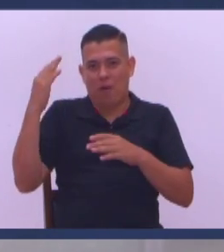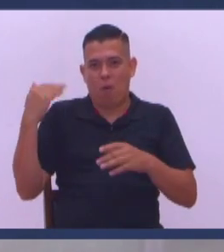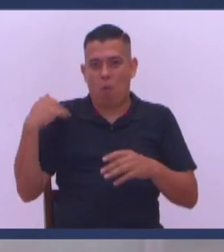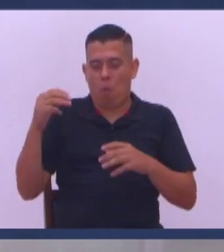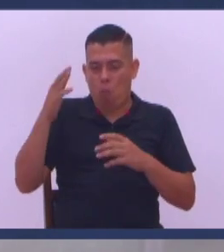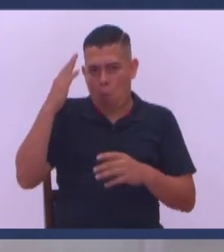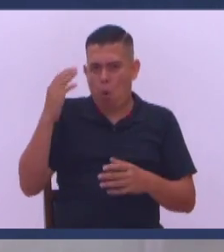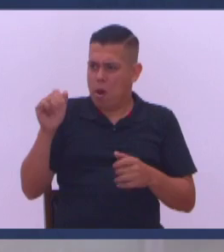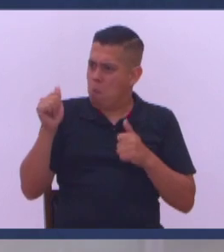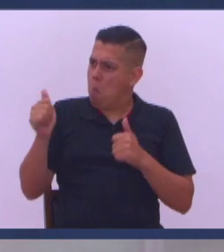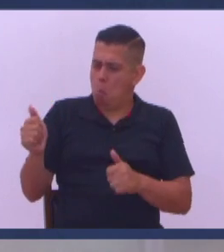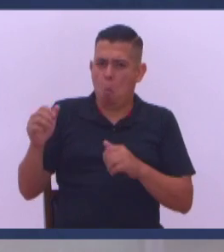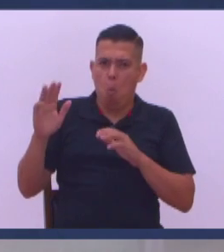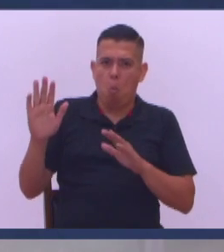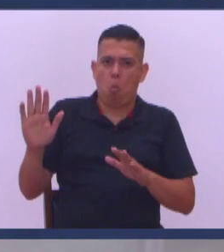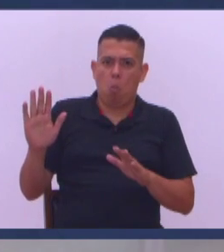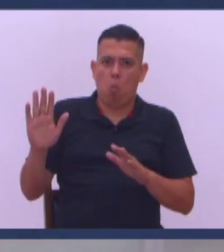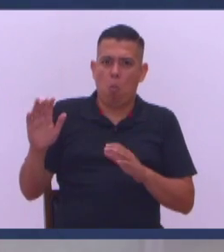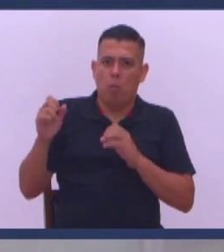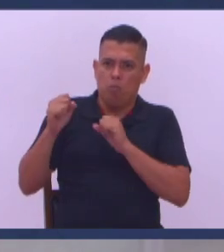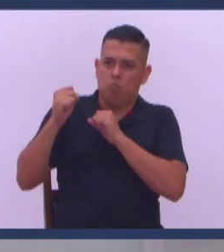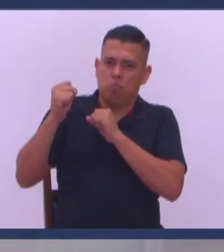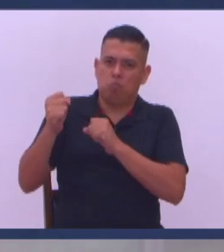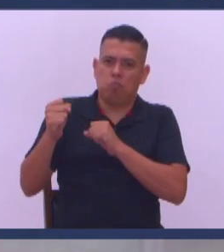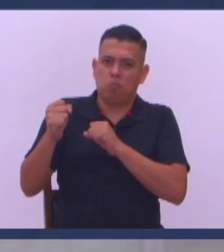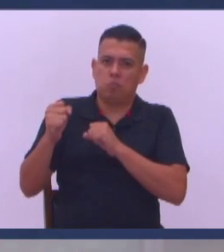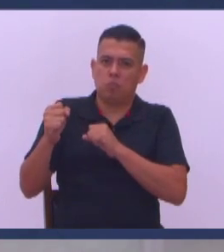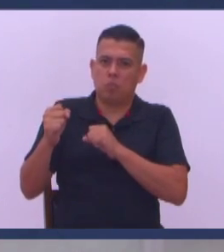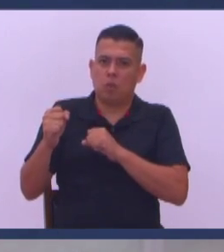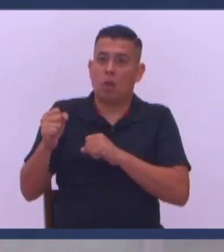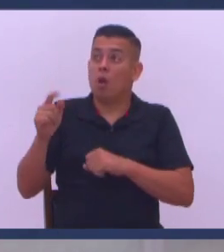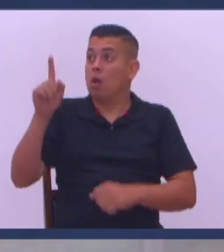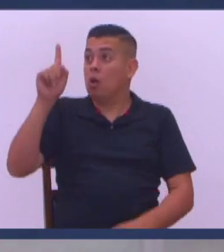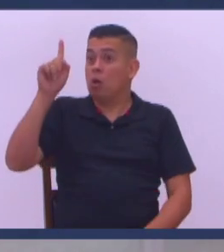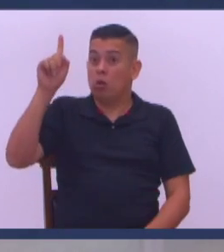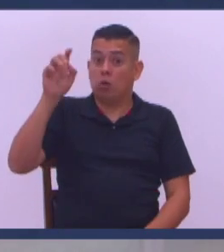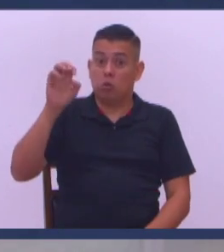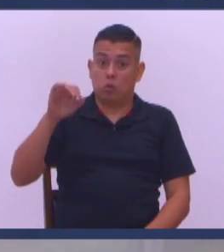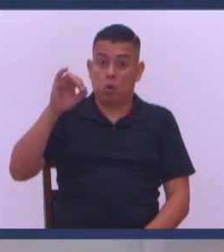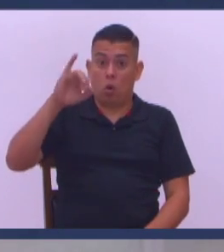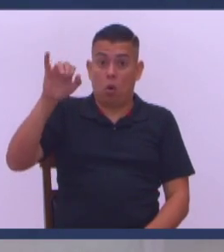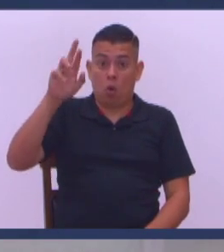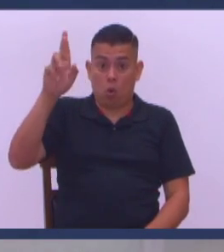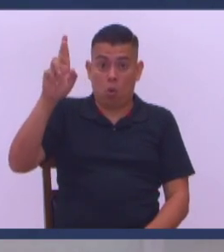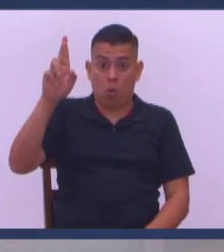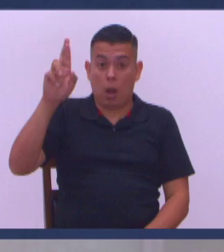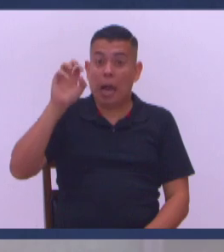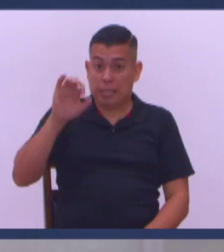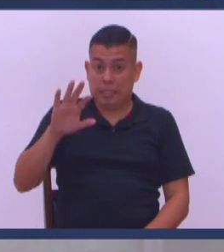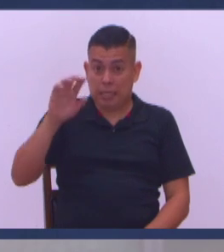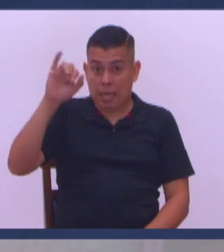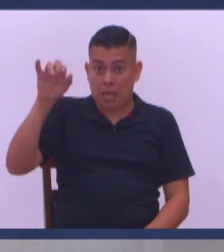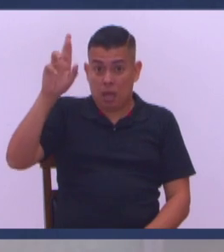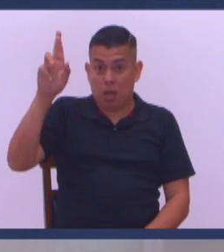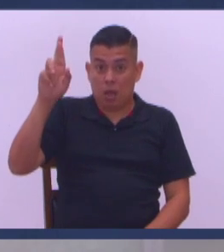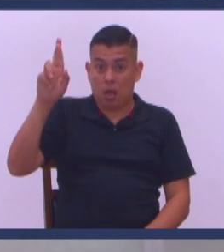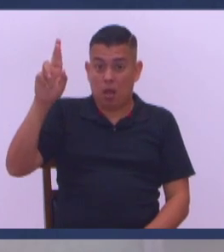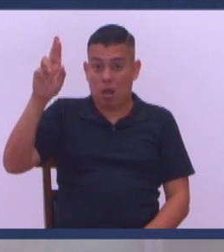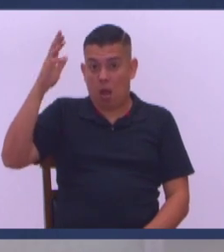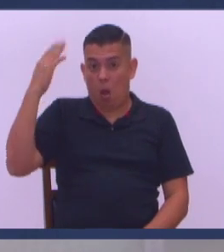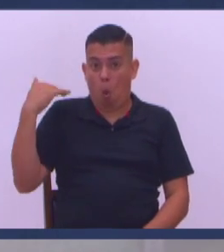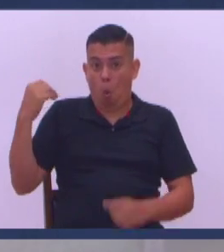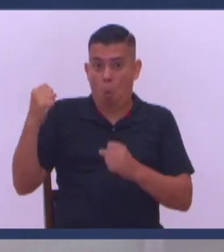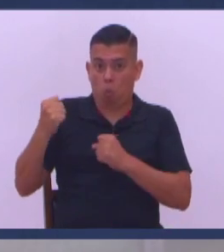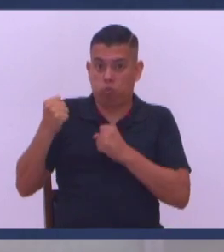Wow Si esta bien hermano Pero el señor Me esta diciendo Toby López Toby López No des tu